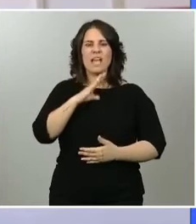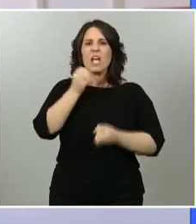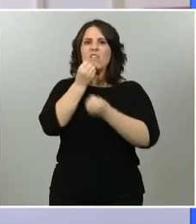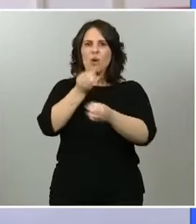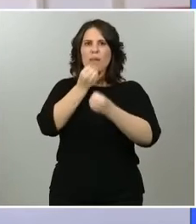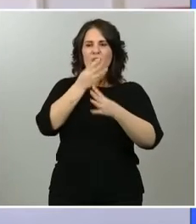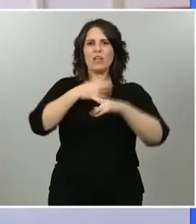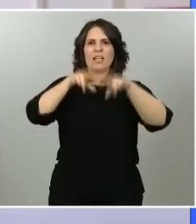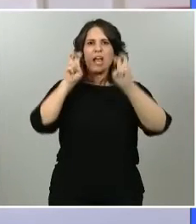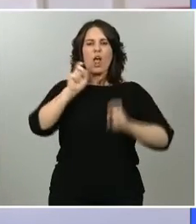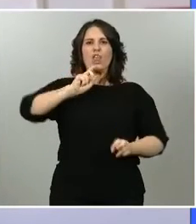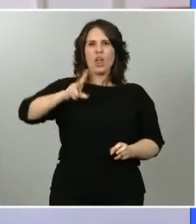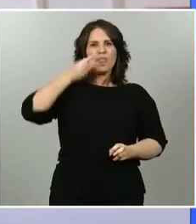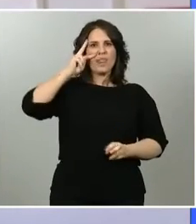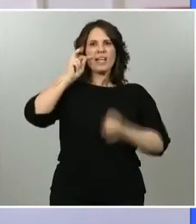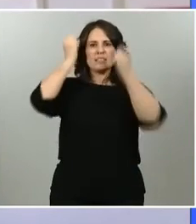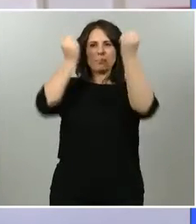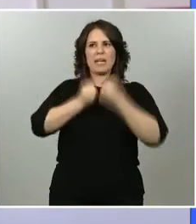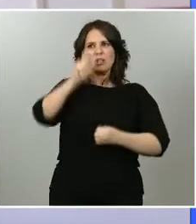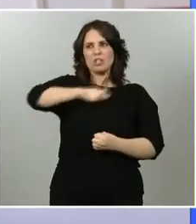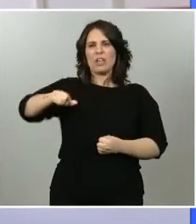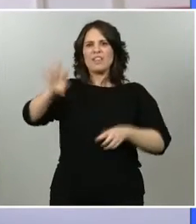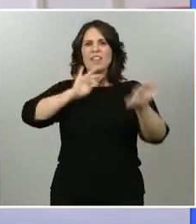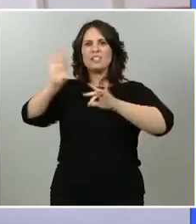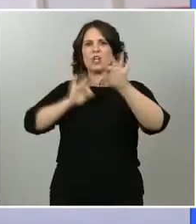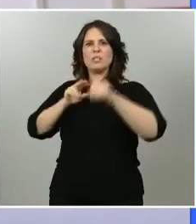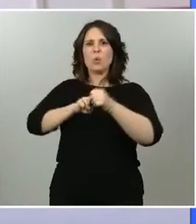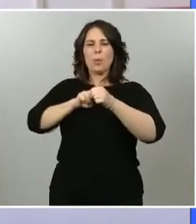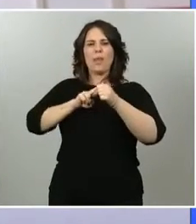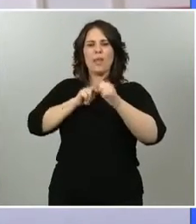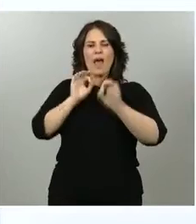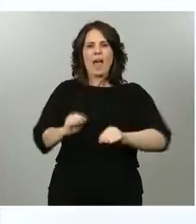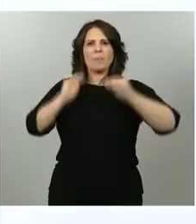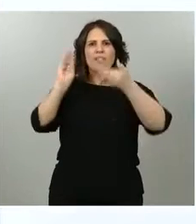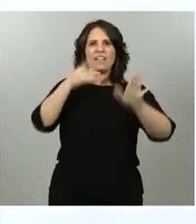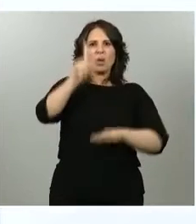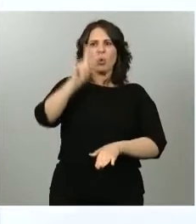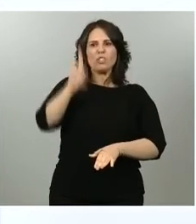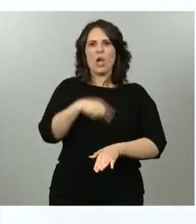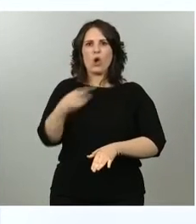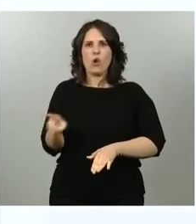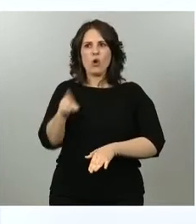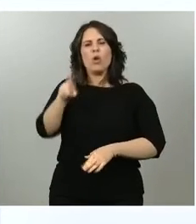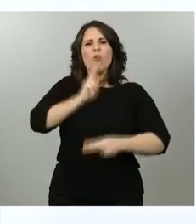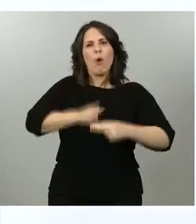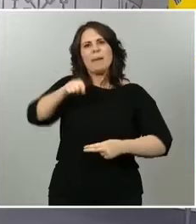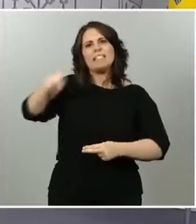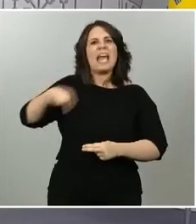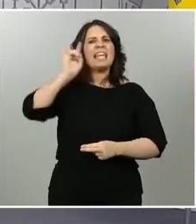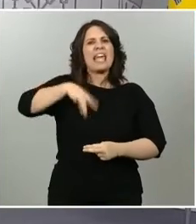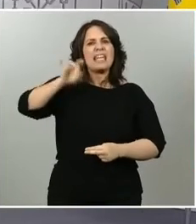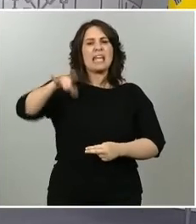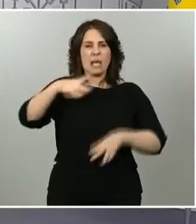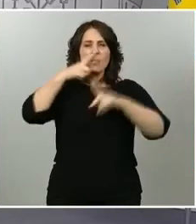expertos que están tomando las decisiones sobre qué provincias pasan y cuáles no se debería hacer pública en función de la Ley